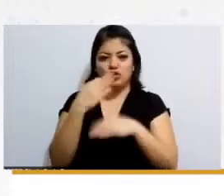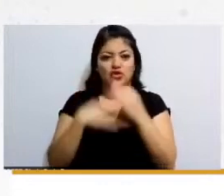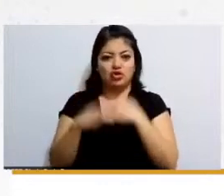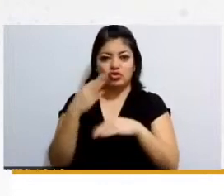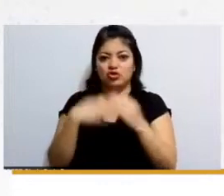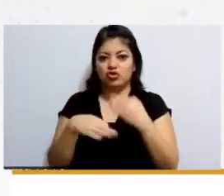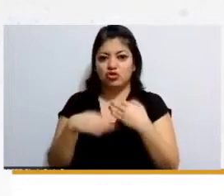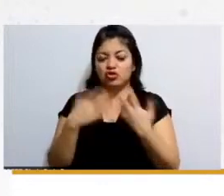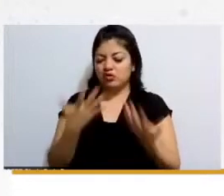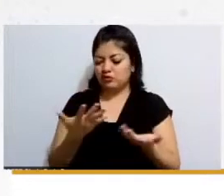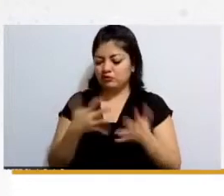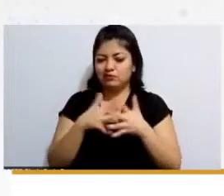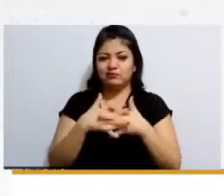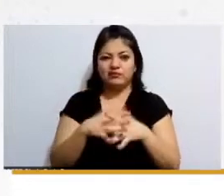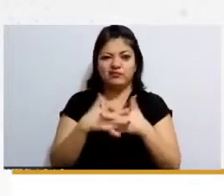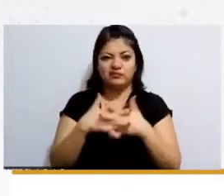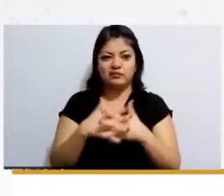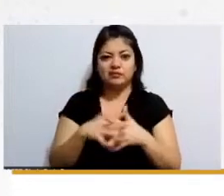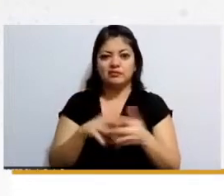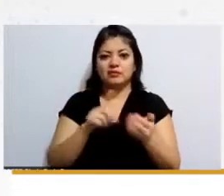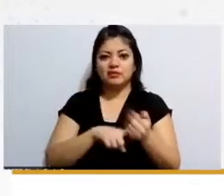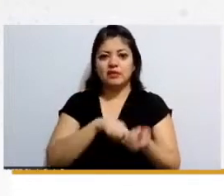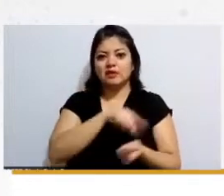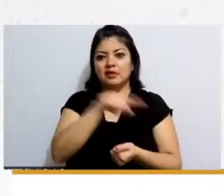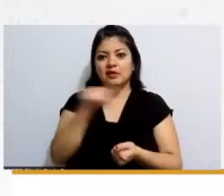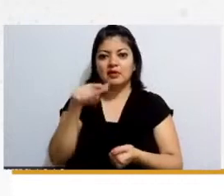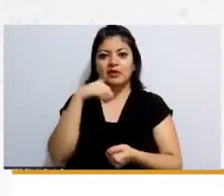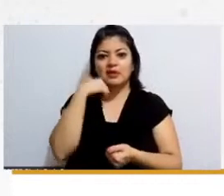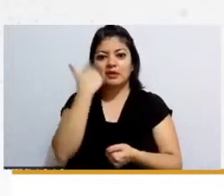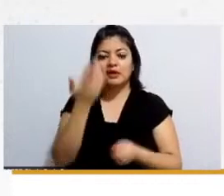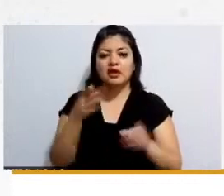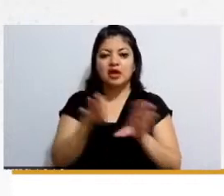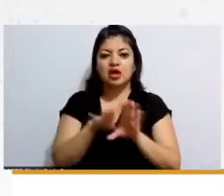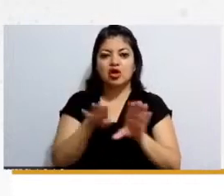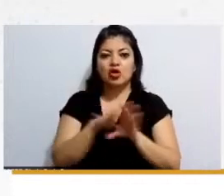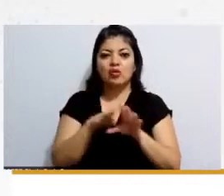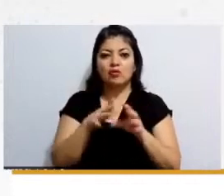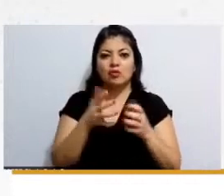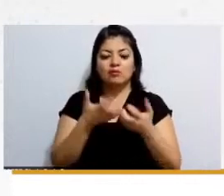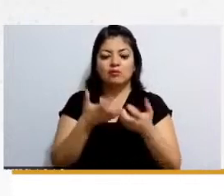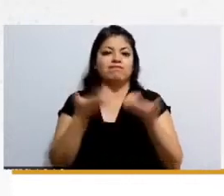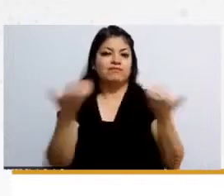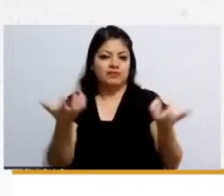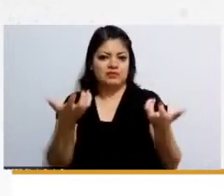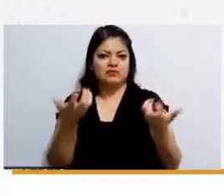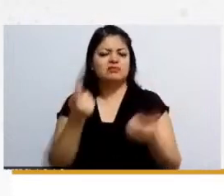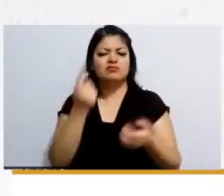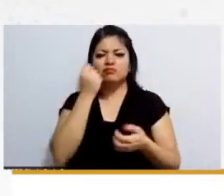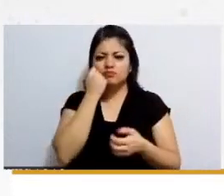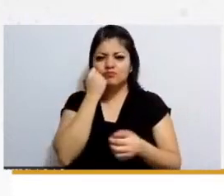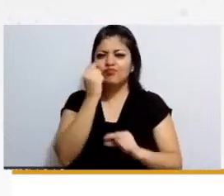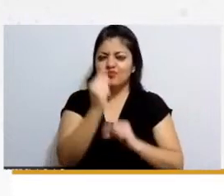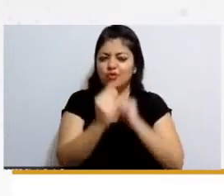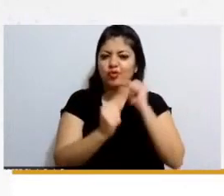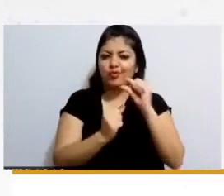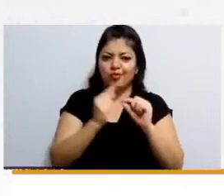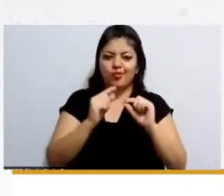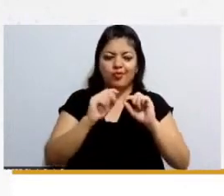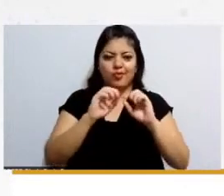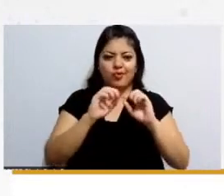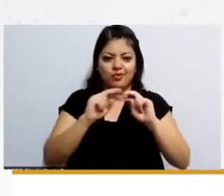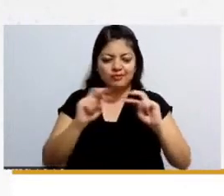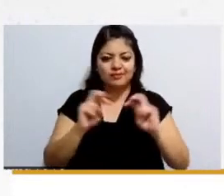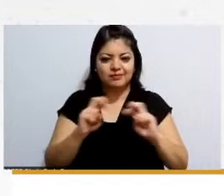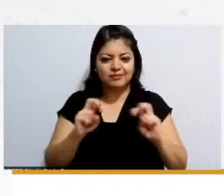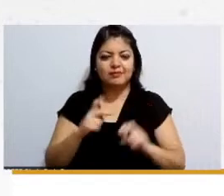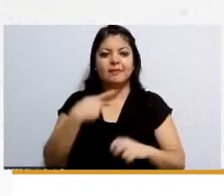conjunto todo ustedes lo quisieron separar y está bien para que lo vayamos desmenuzando de poquito en poquito pero que pasa